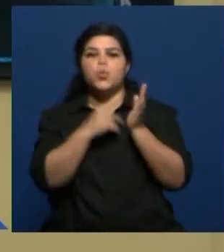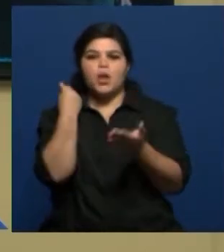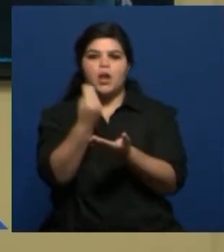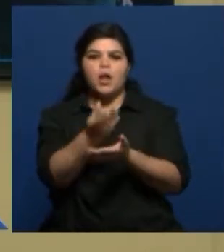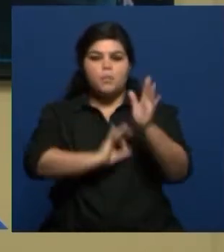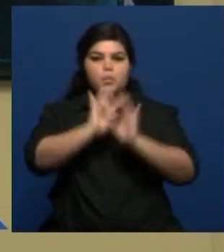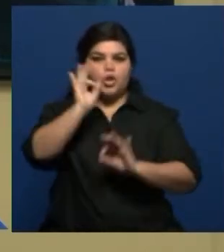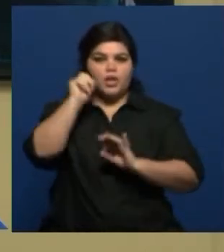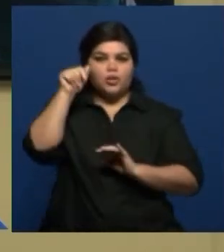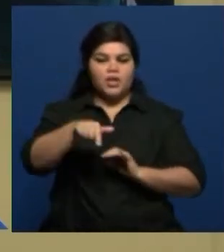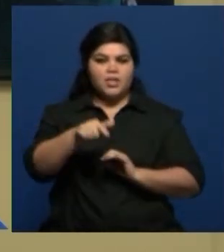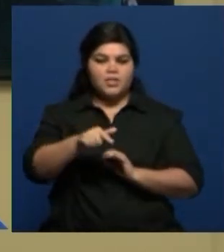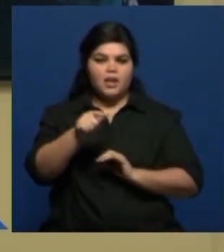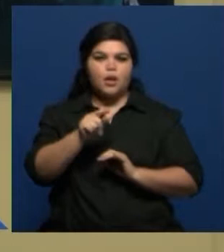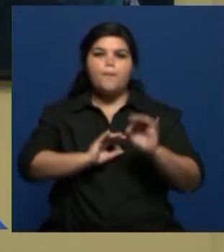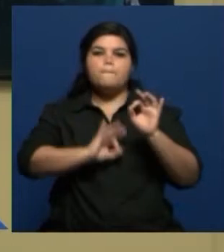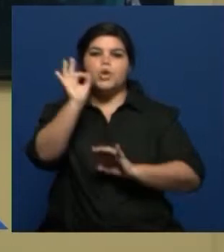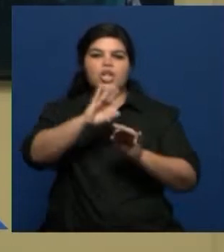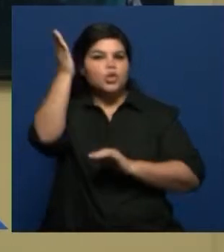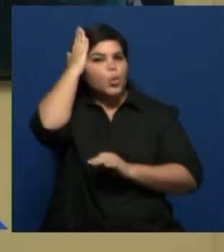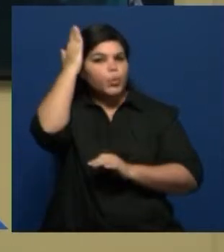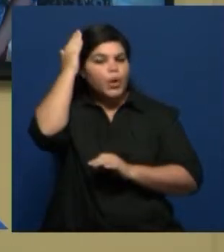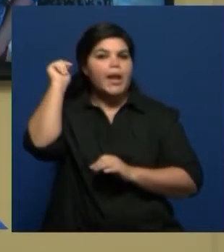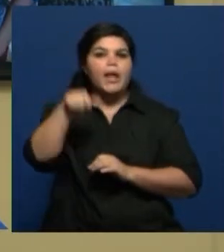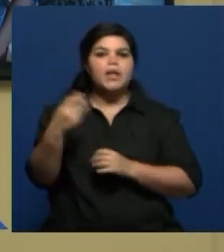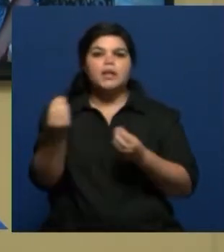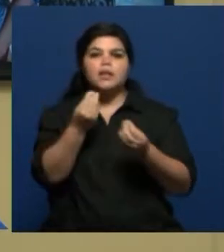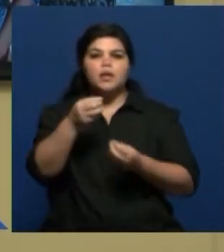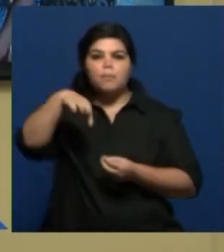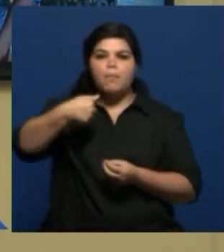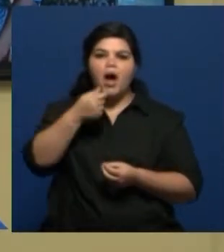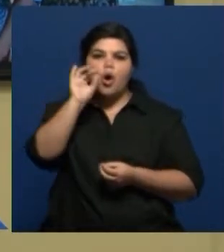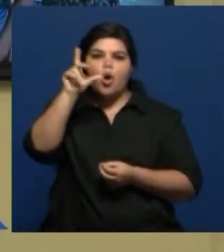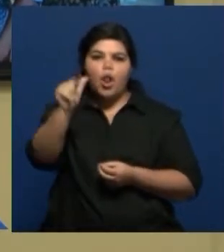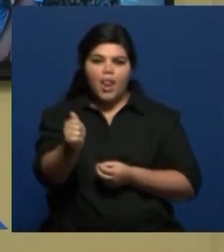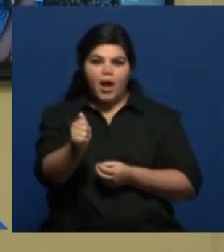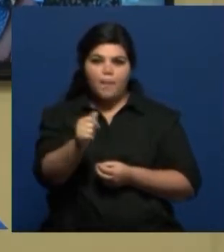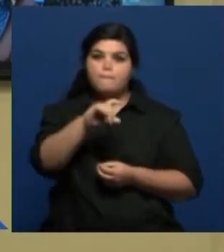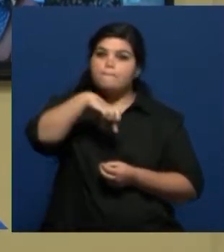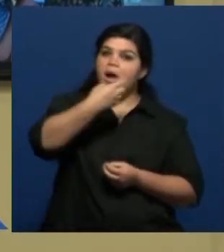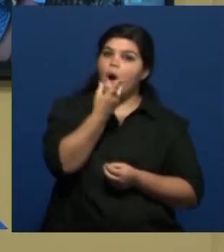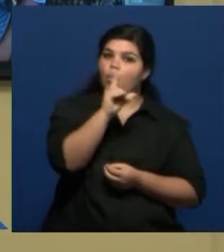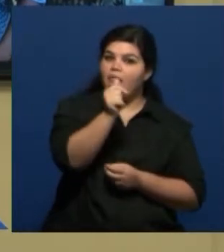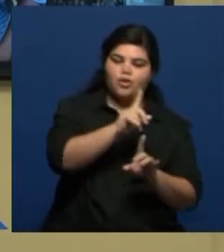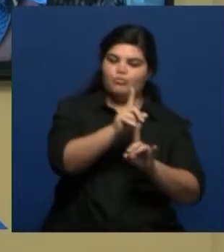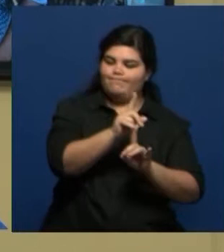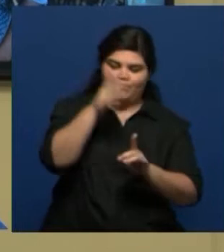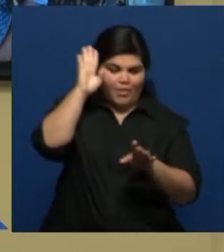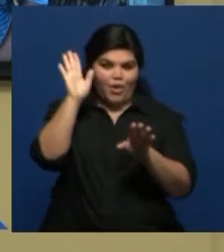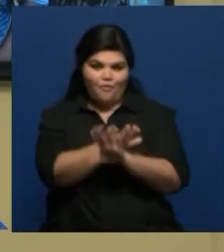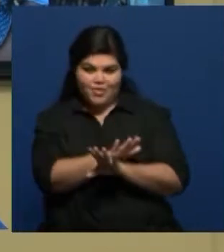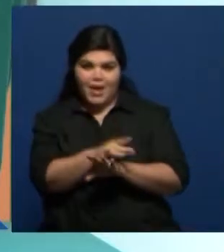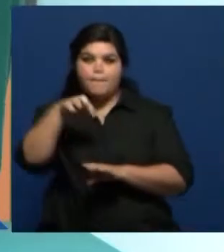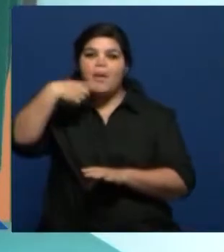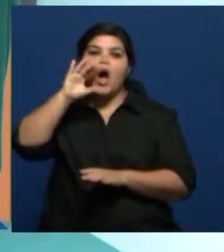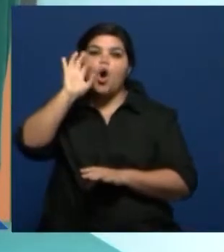proyecto de gestión cultural es Paola Quiroga y que está aquí con nosotros. No es Paula porque recién le cambié el nombre, es Paola. Paola, ¿cómo